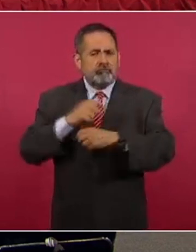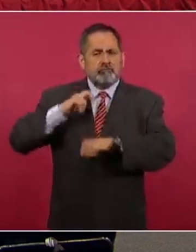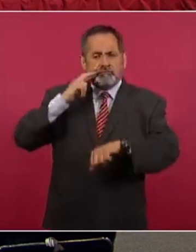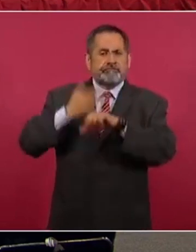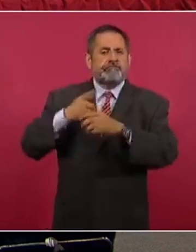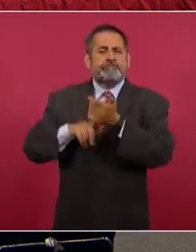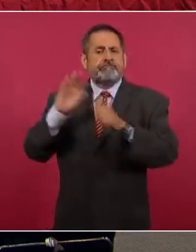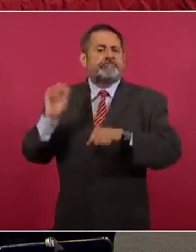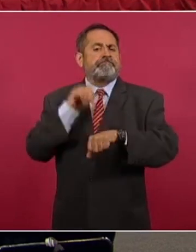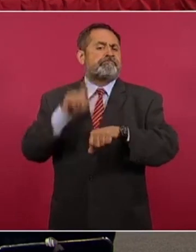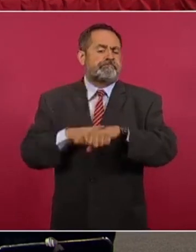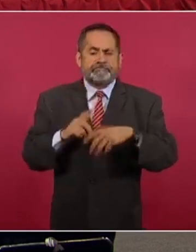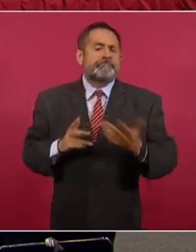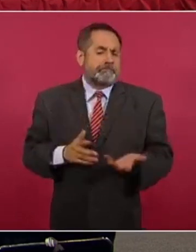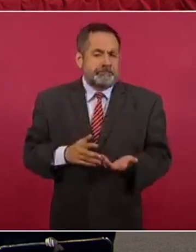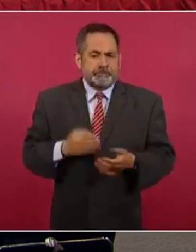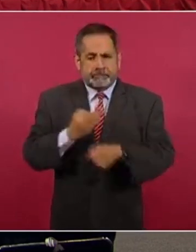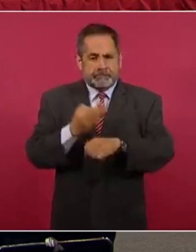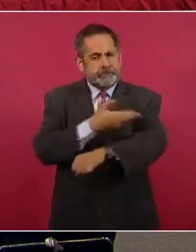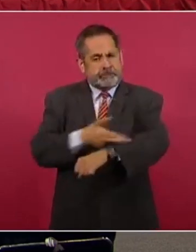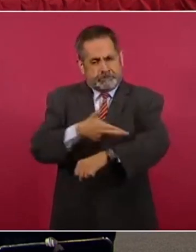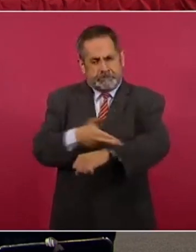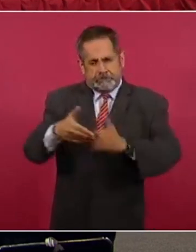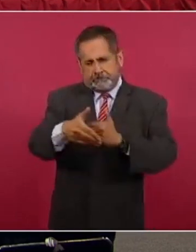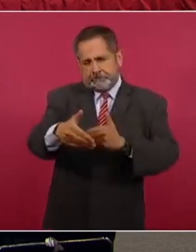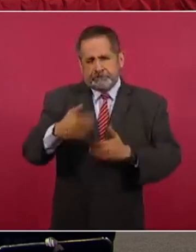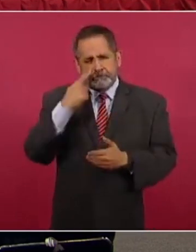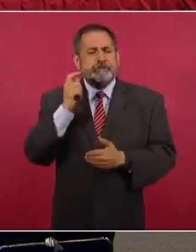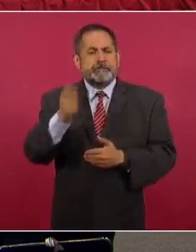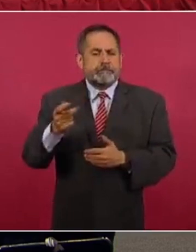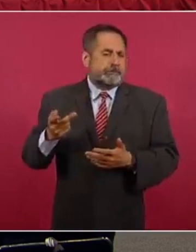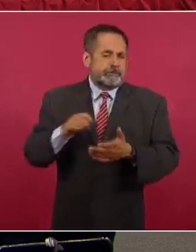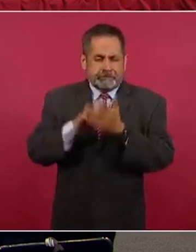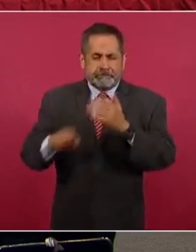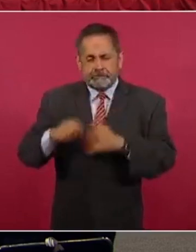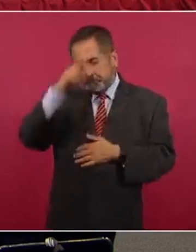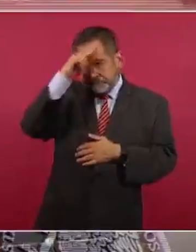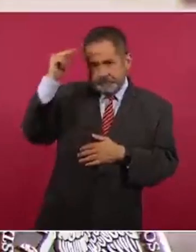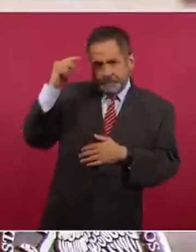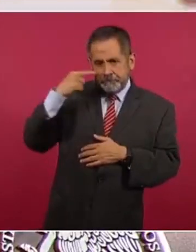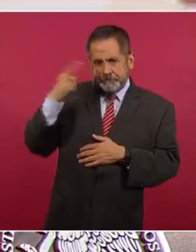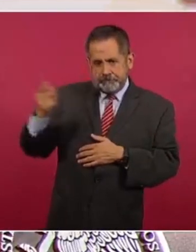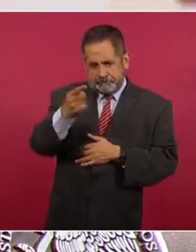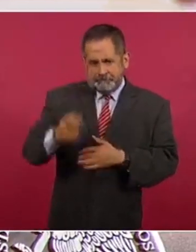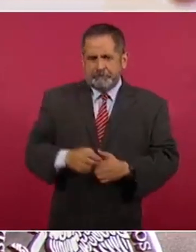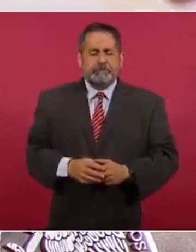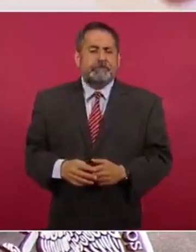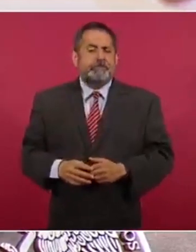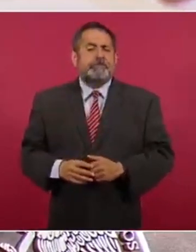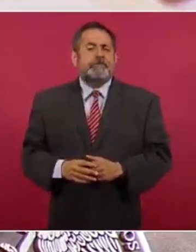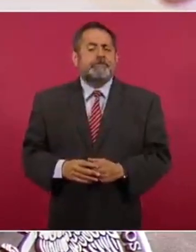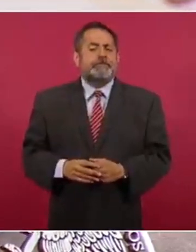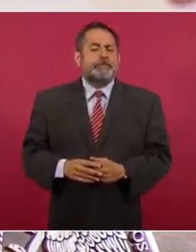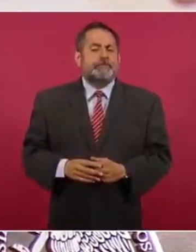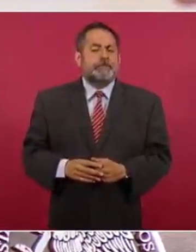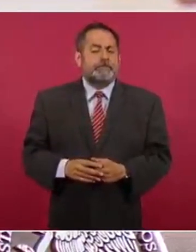en los procesos que hemos llevado a cabo, que ahora vamos a ver en el caso de Nayarit. Podemos pasar a siguiente. Esto es